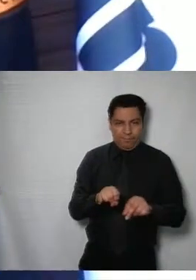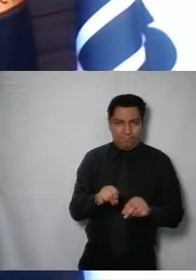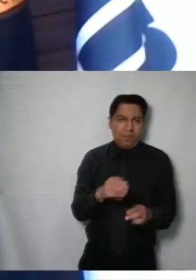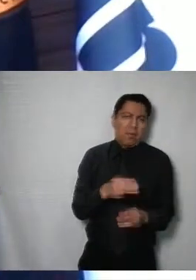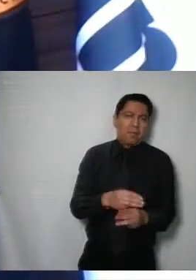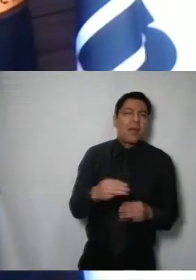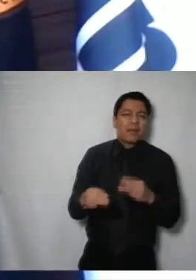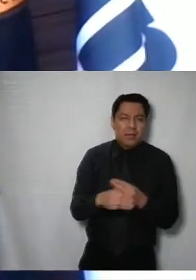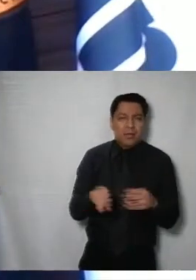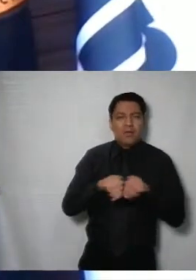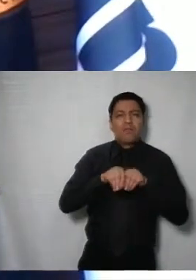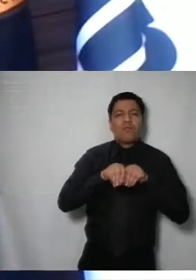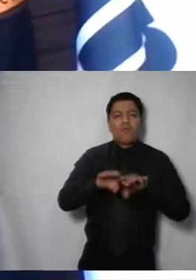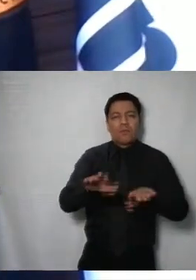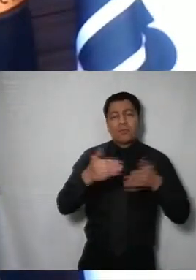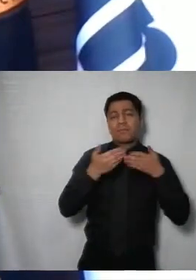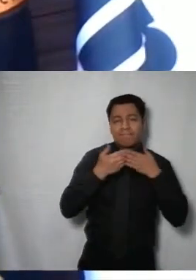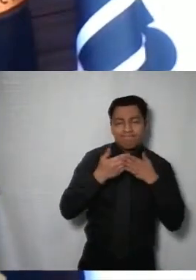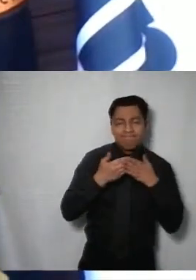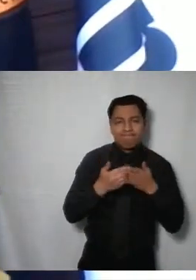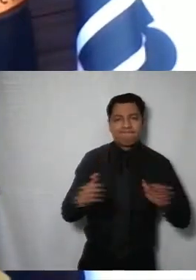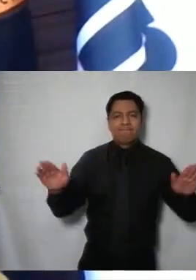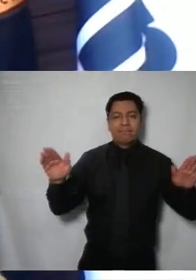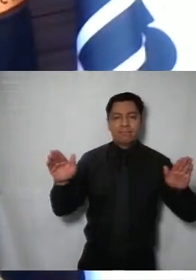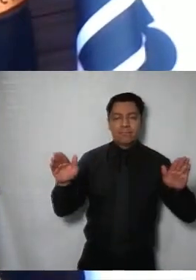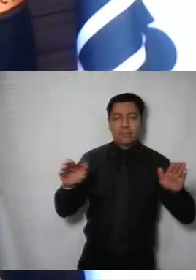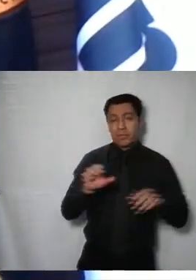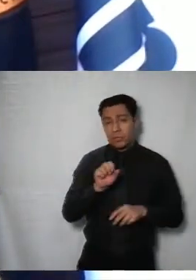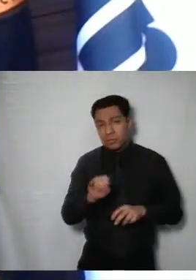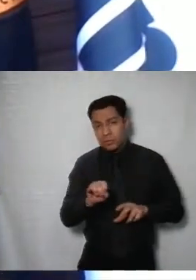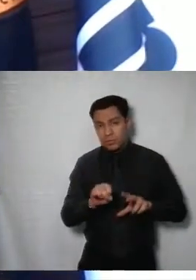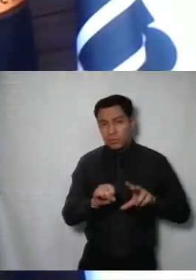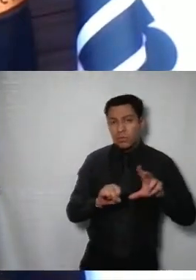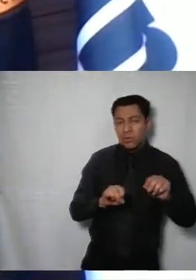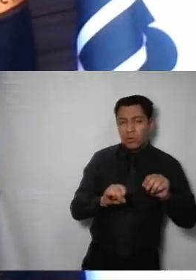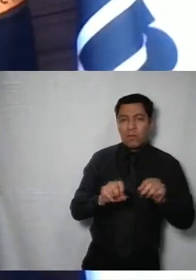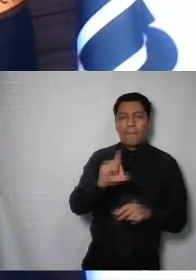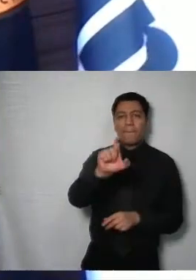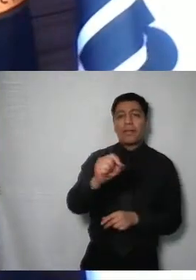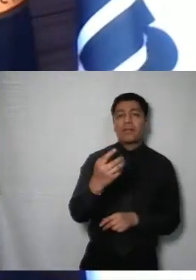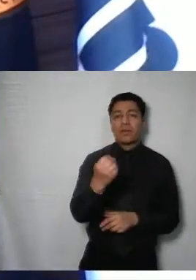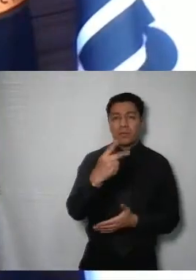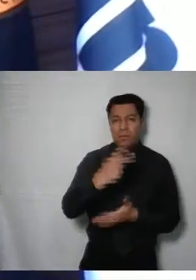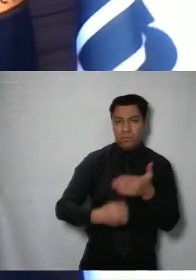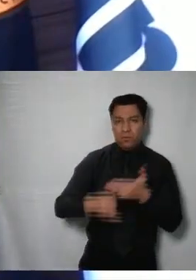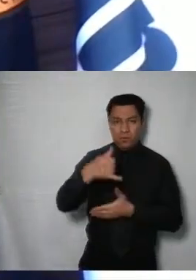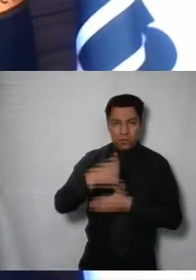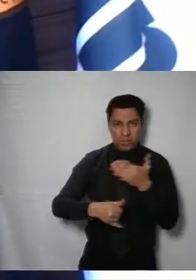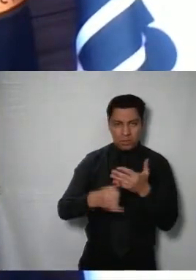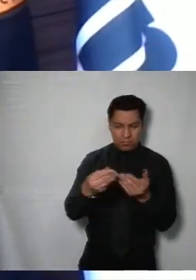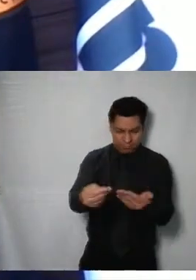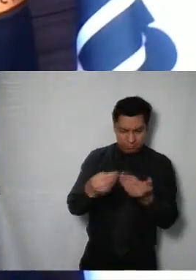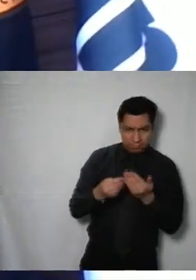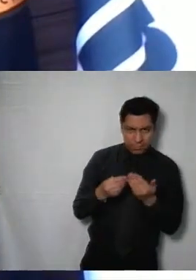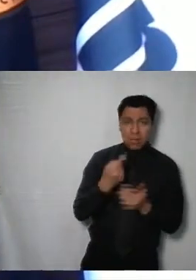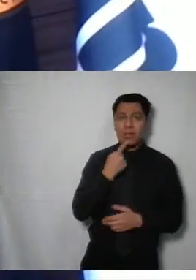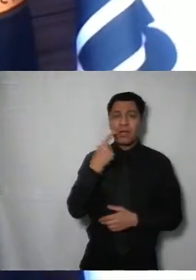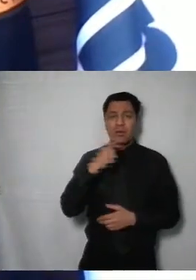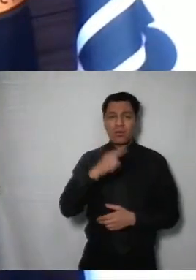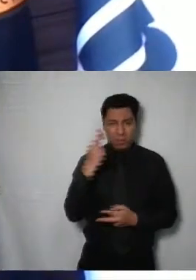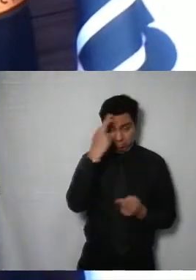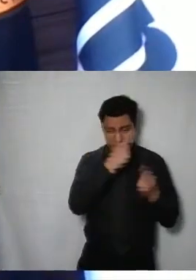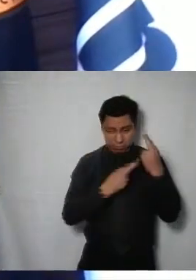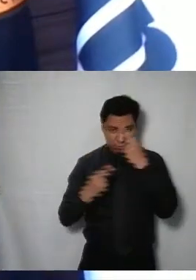a información pública. presentación, análisis y en su caso aprobación de 29 proyectos de resolución de denuncia